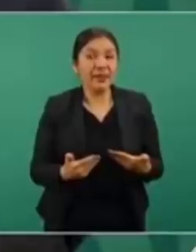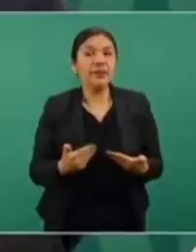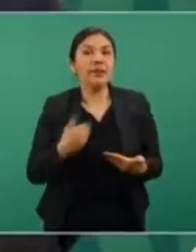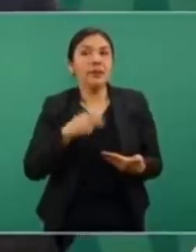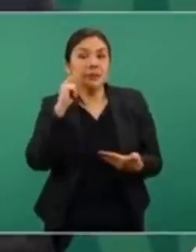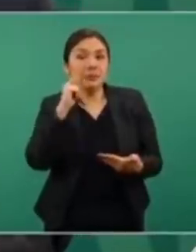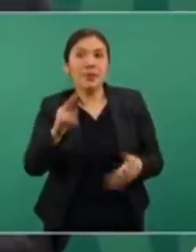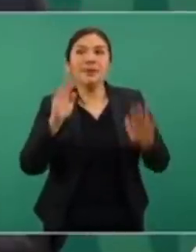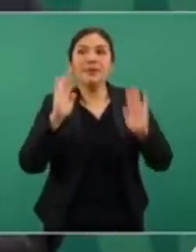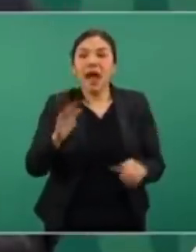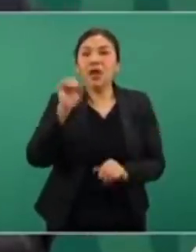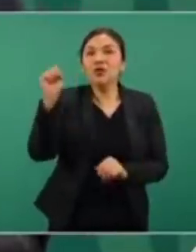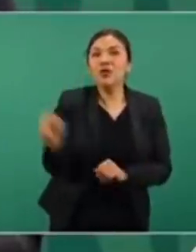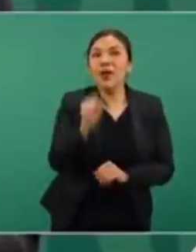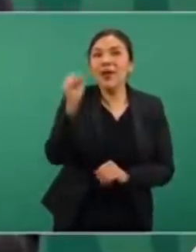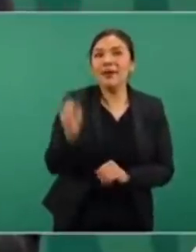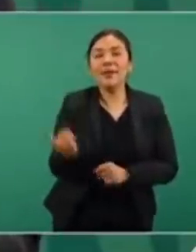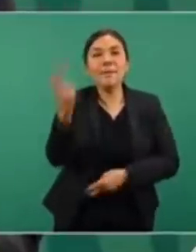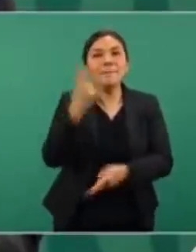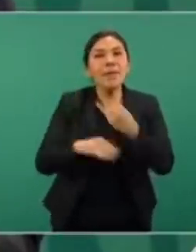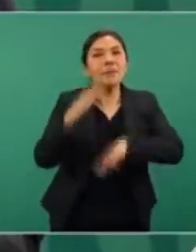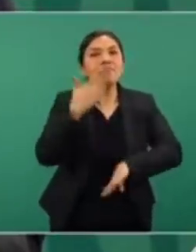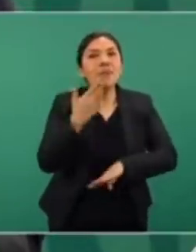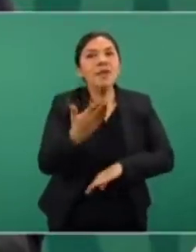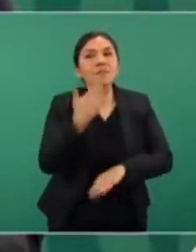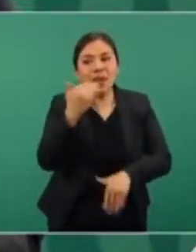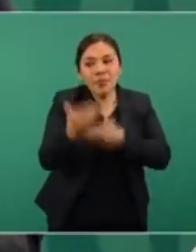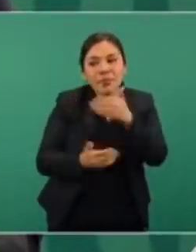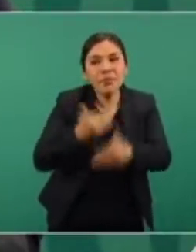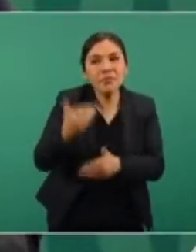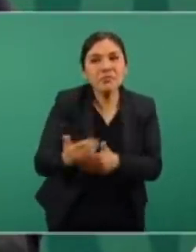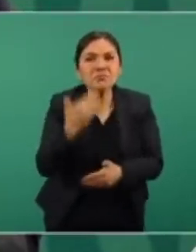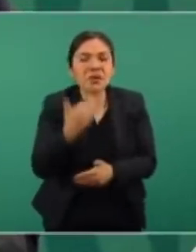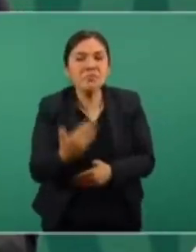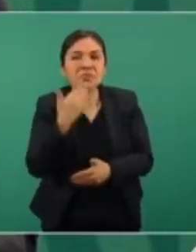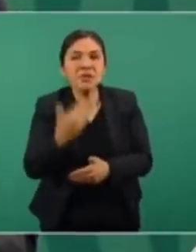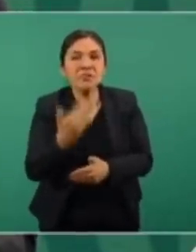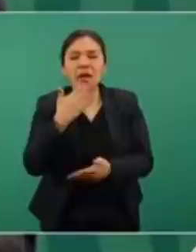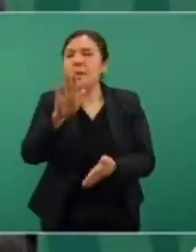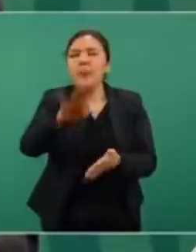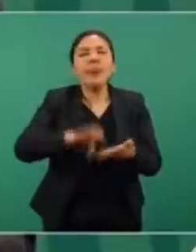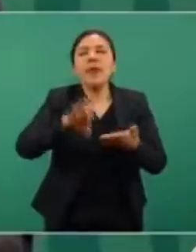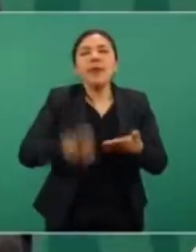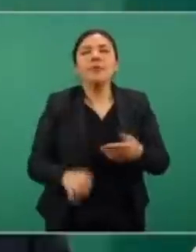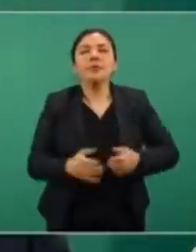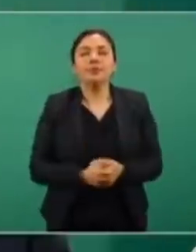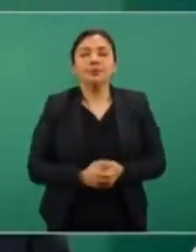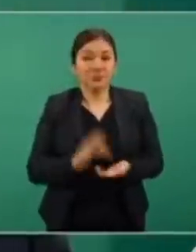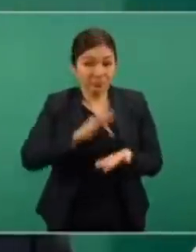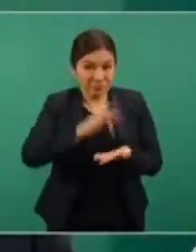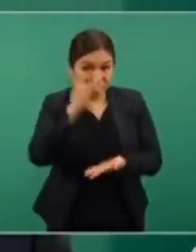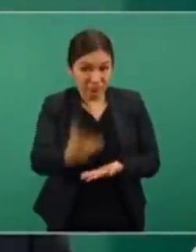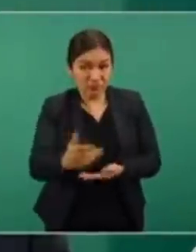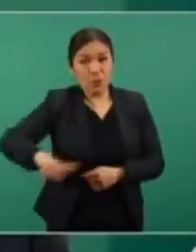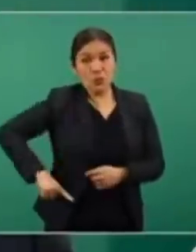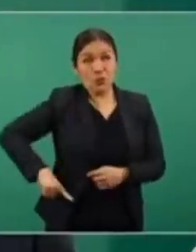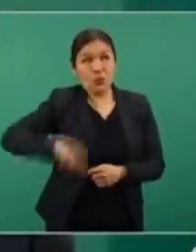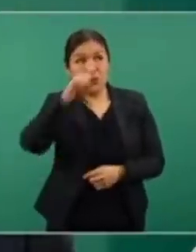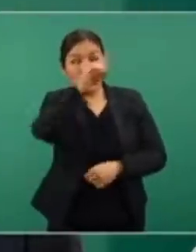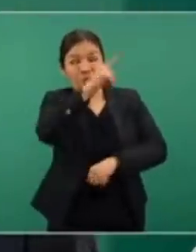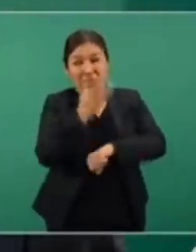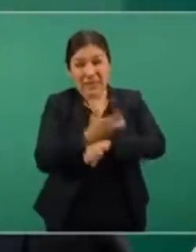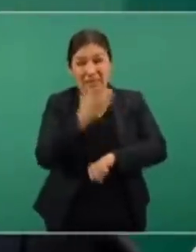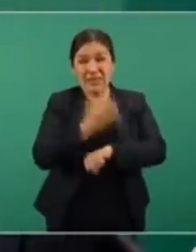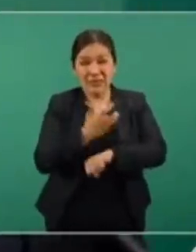que afortunadamente nos está yendo bien por ejemplo le agradecemos mucho al gobierno de Estados Unidos